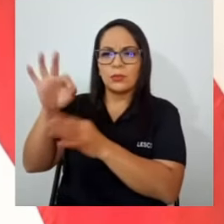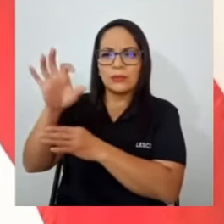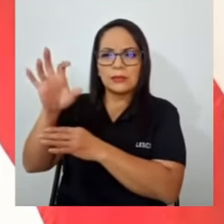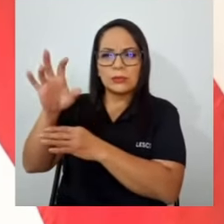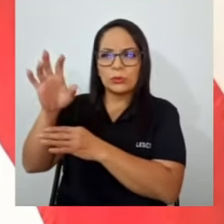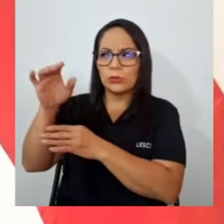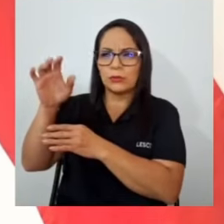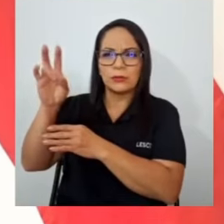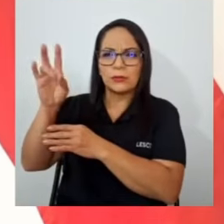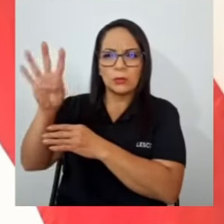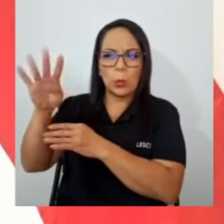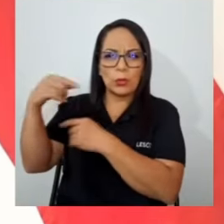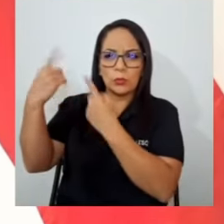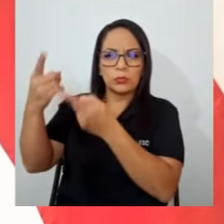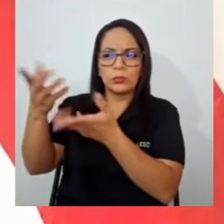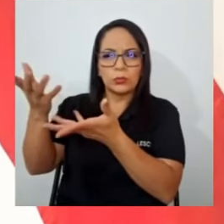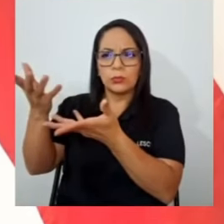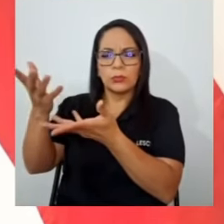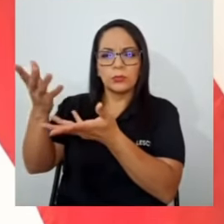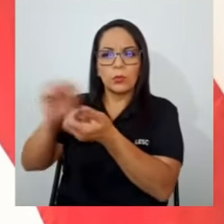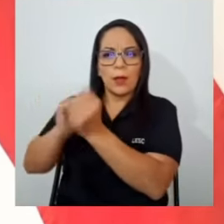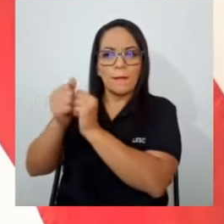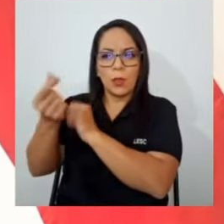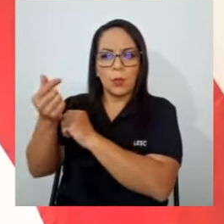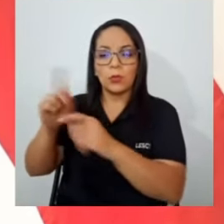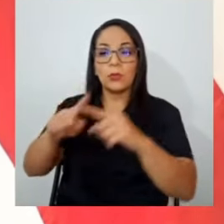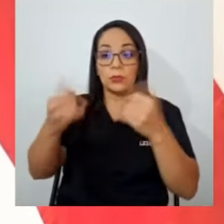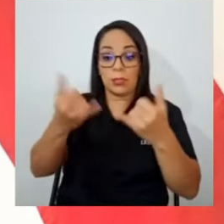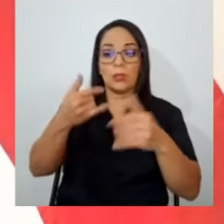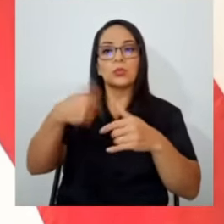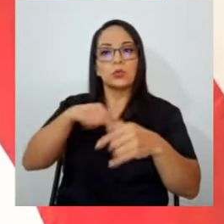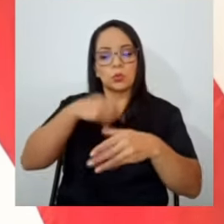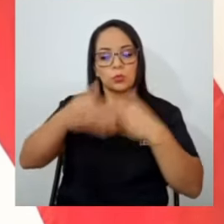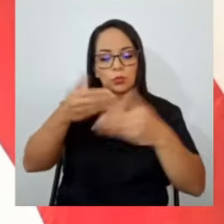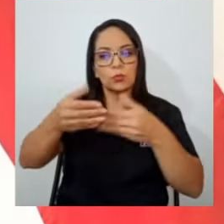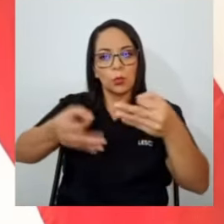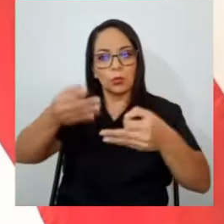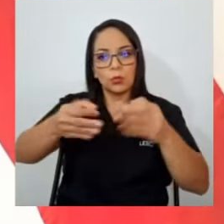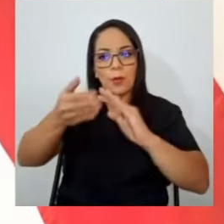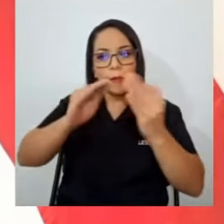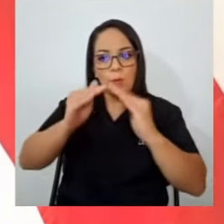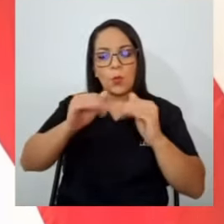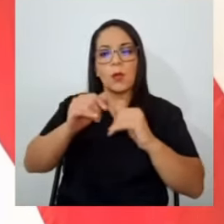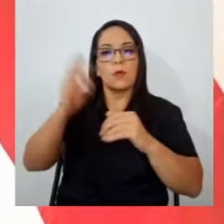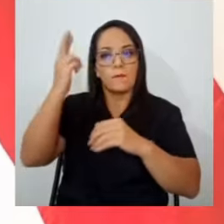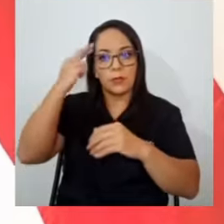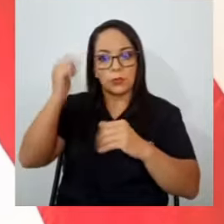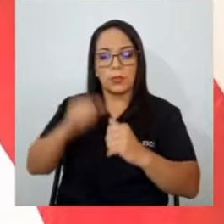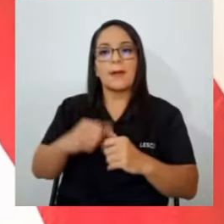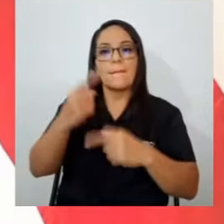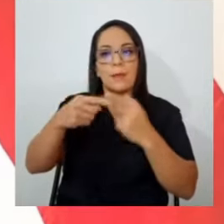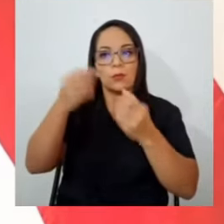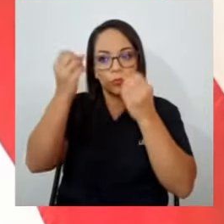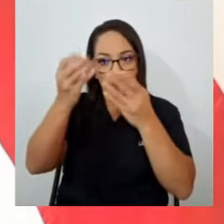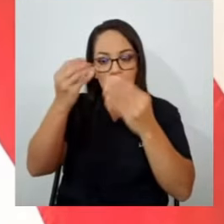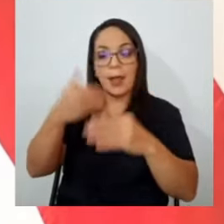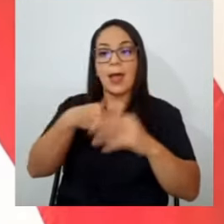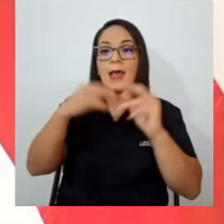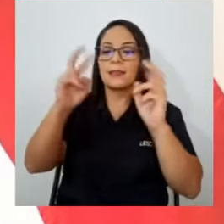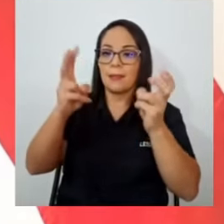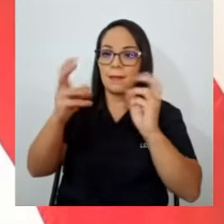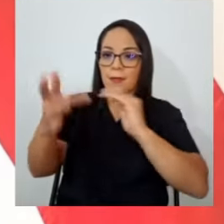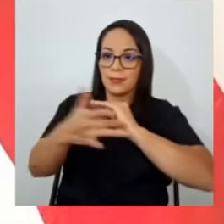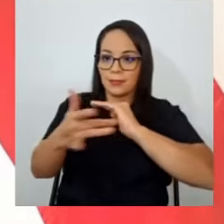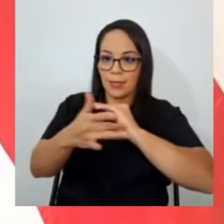es lo justo para el pueblo primero y un proceso racional, pero lo vamos a anunciar, hay temas técnicos, don